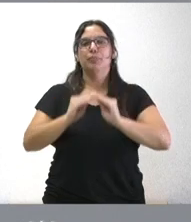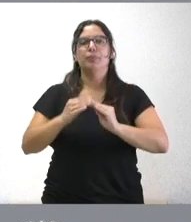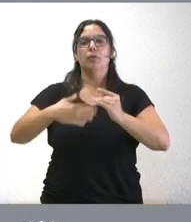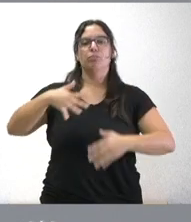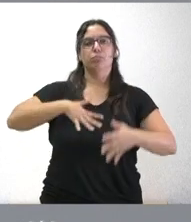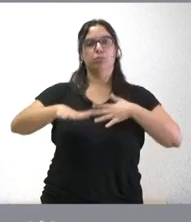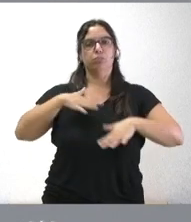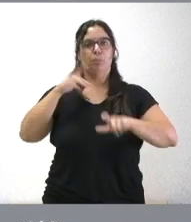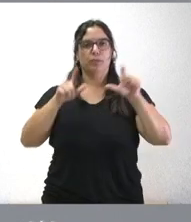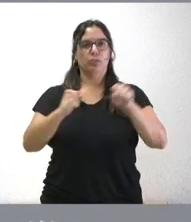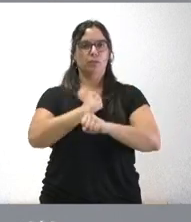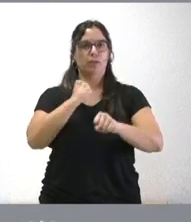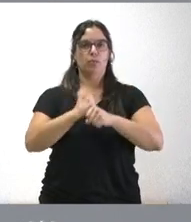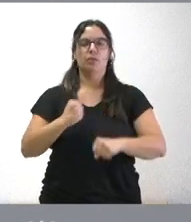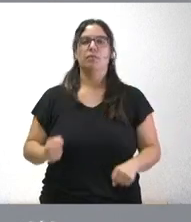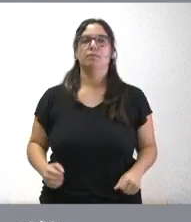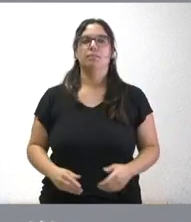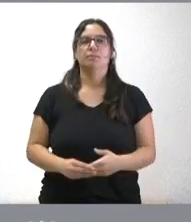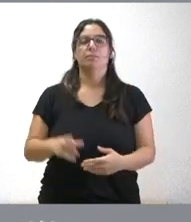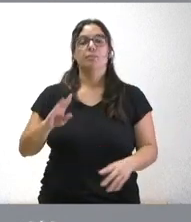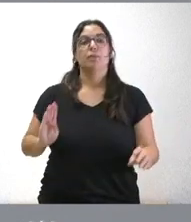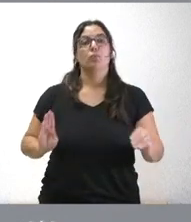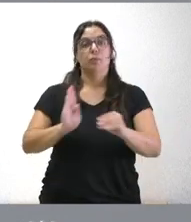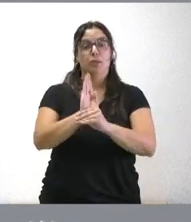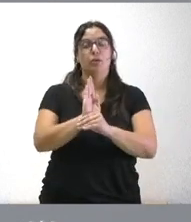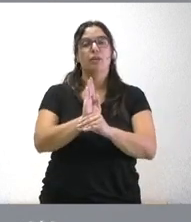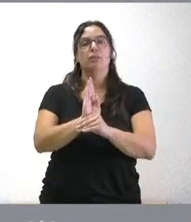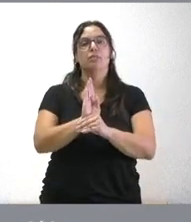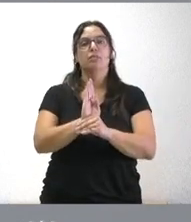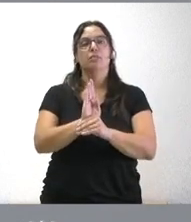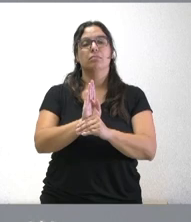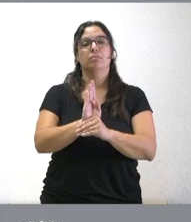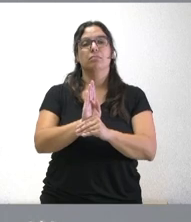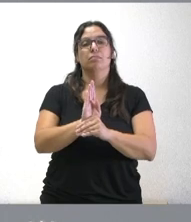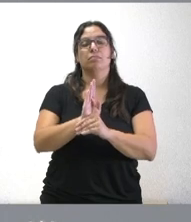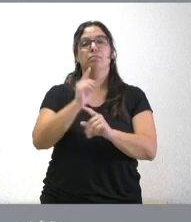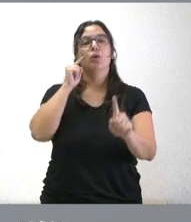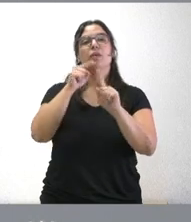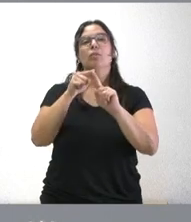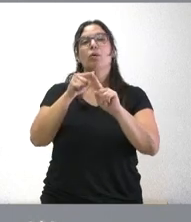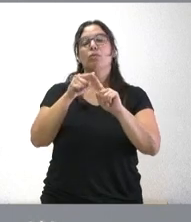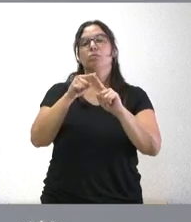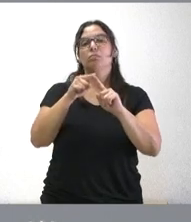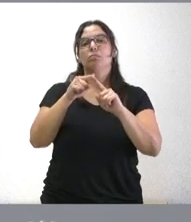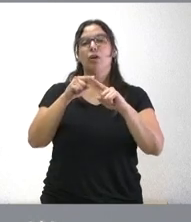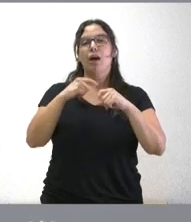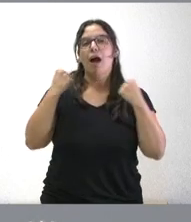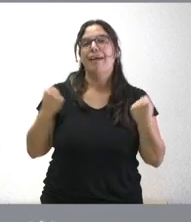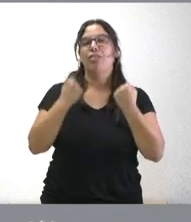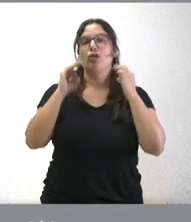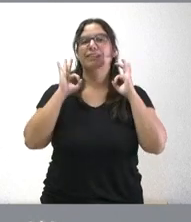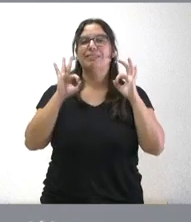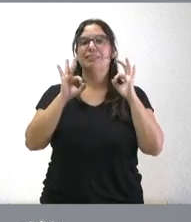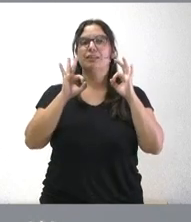trabajadores. Estas subvenciones se dirigen para acciones de información en